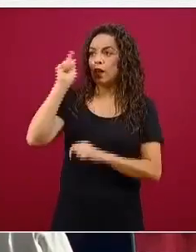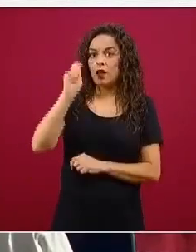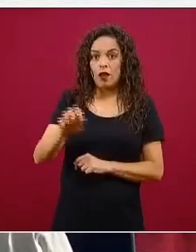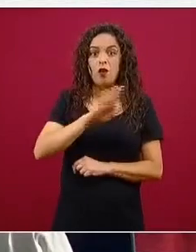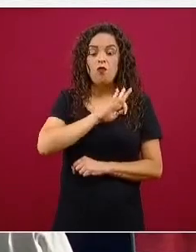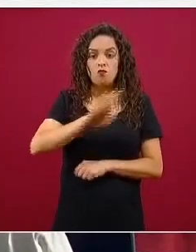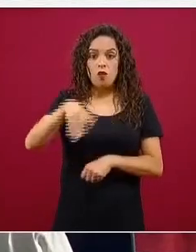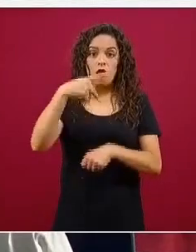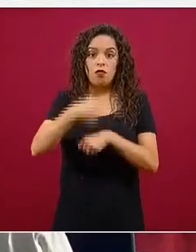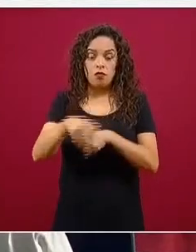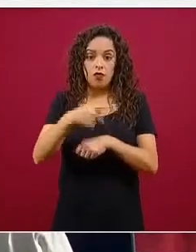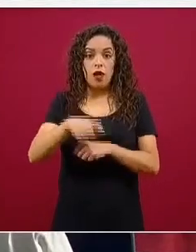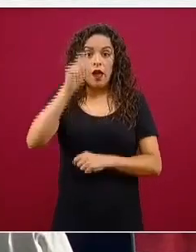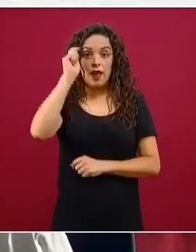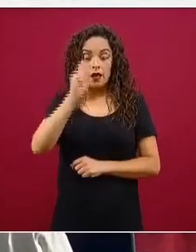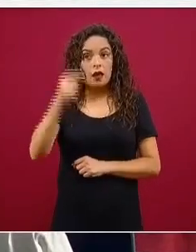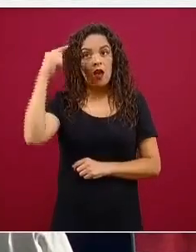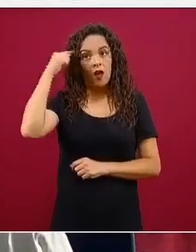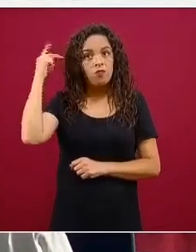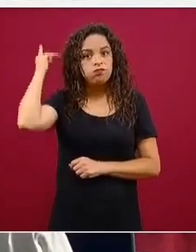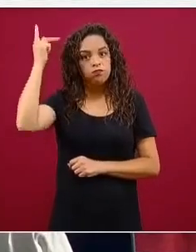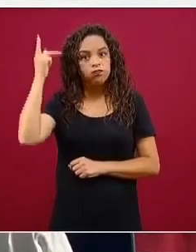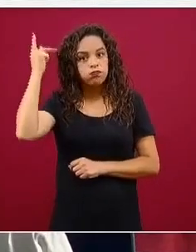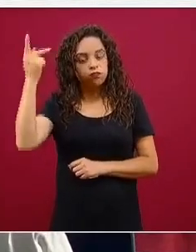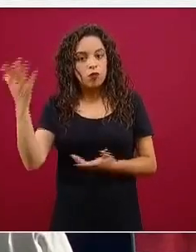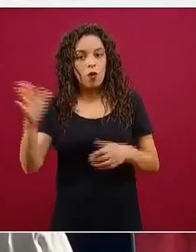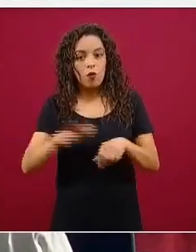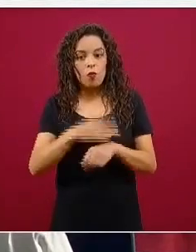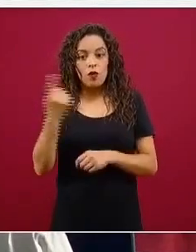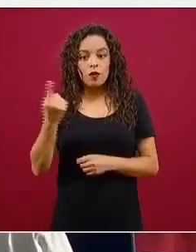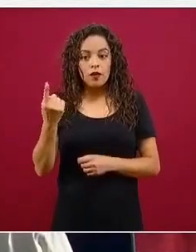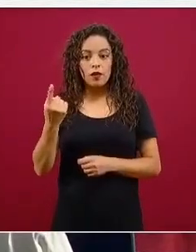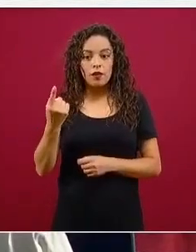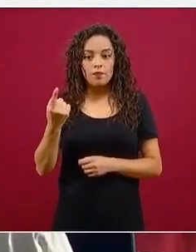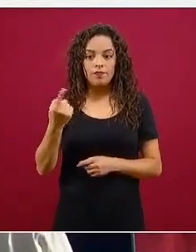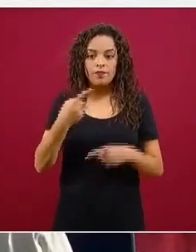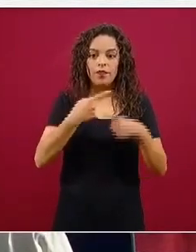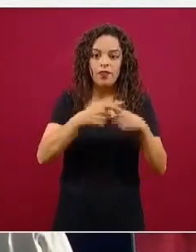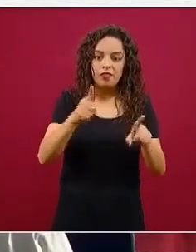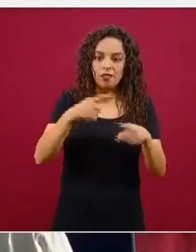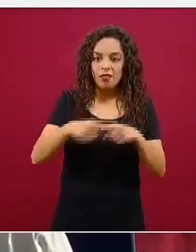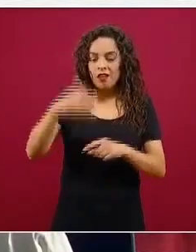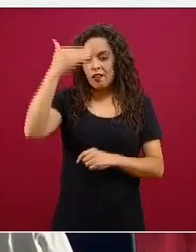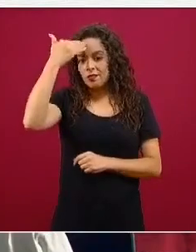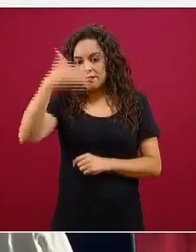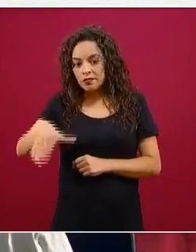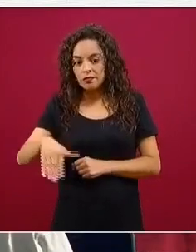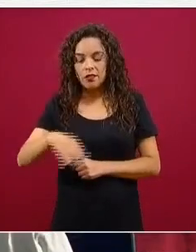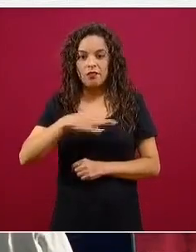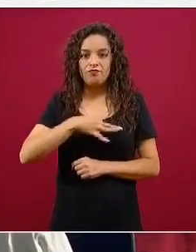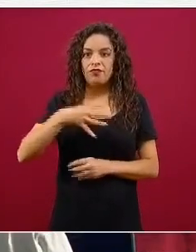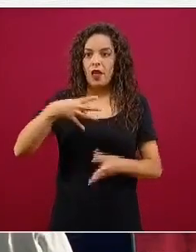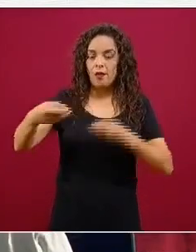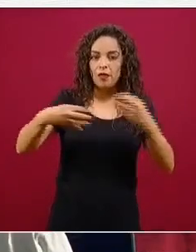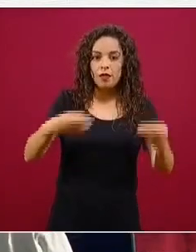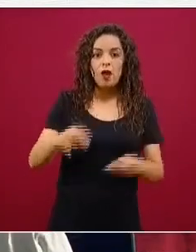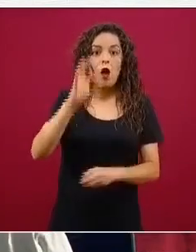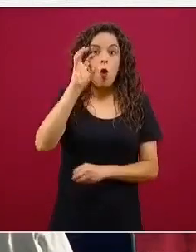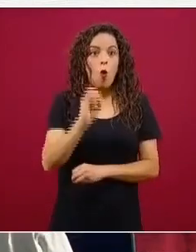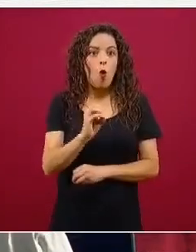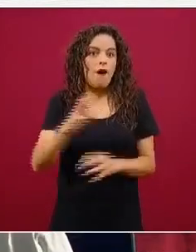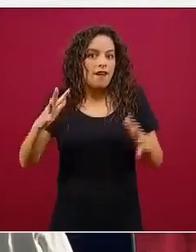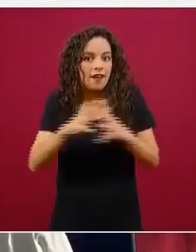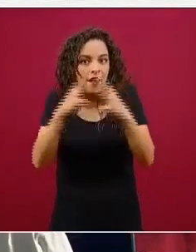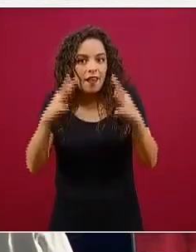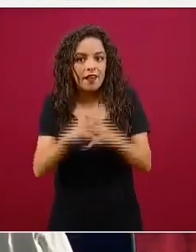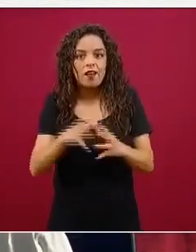fenómenos perturbadores, ante efectos, perdón, fenómenos adversos como pueden ser una epidemia, una guerra, etcétera. Y entonces